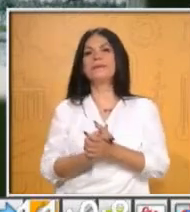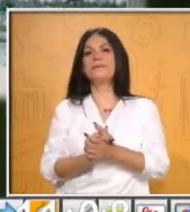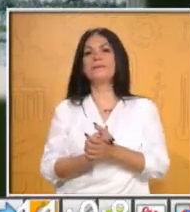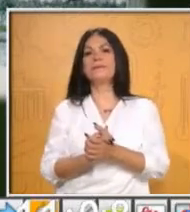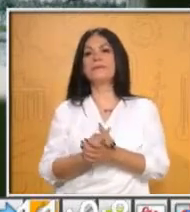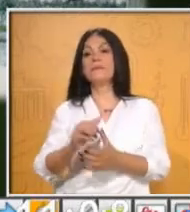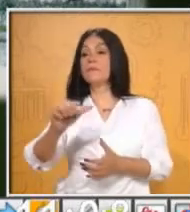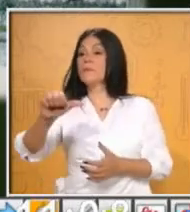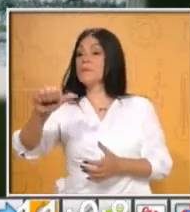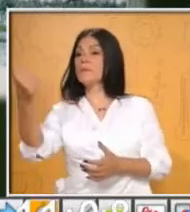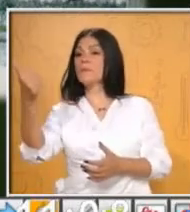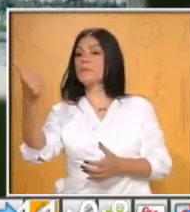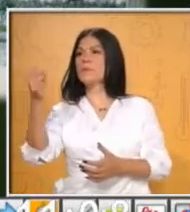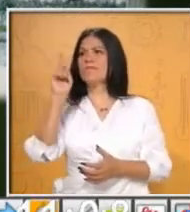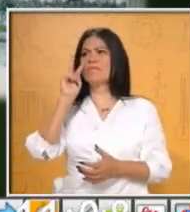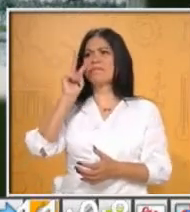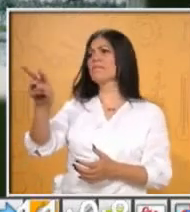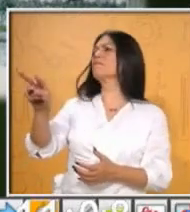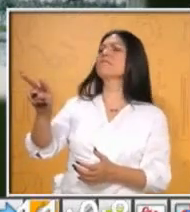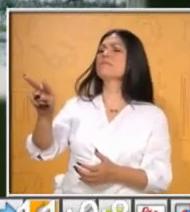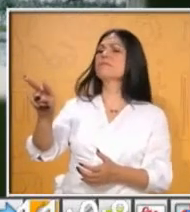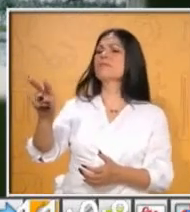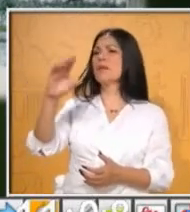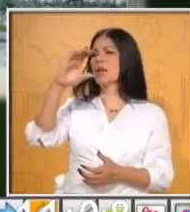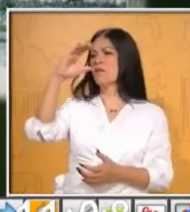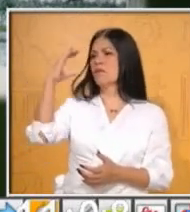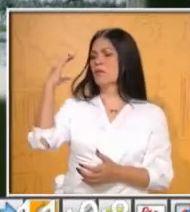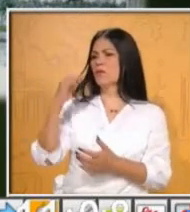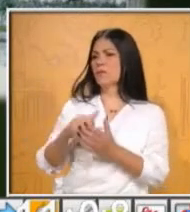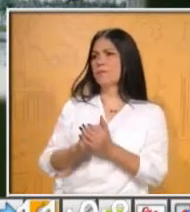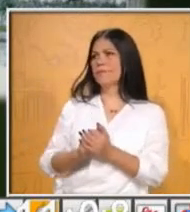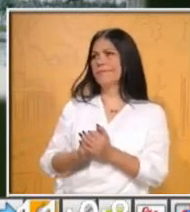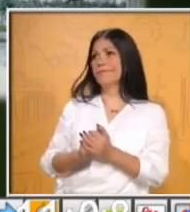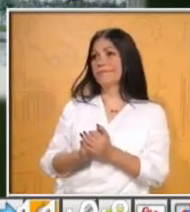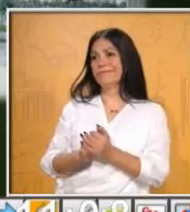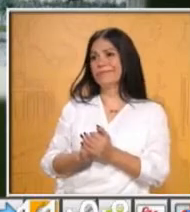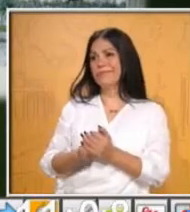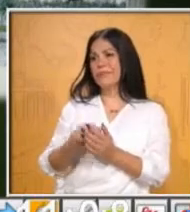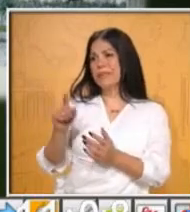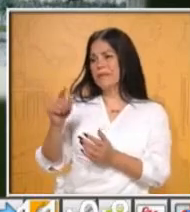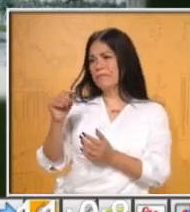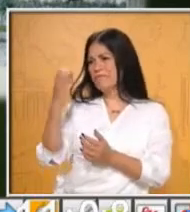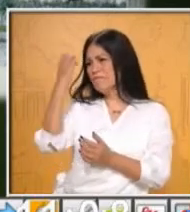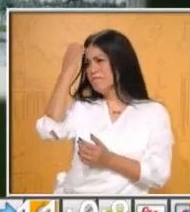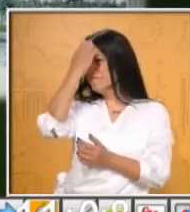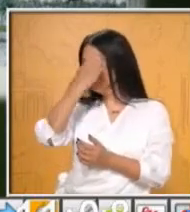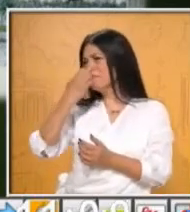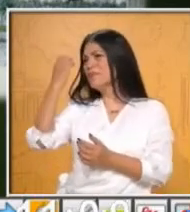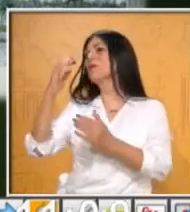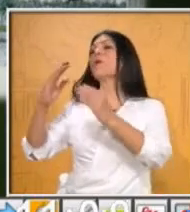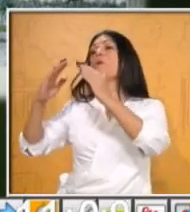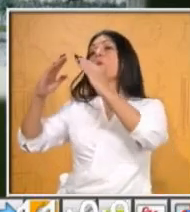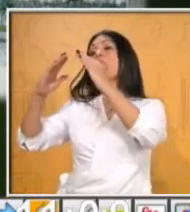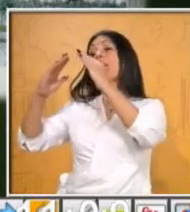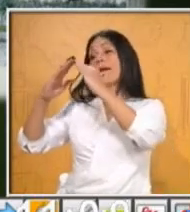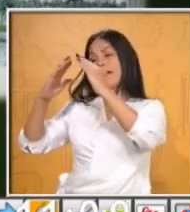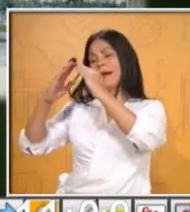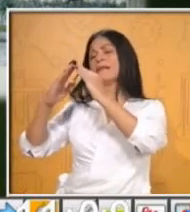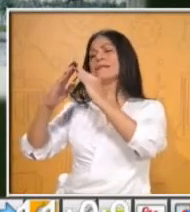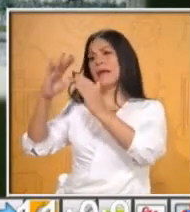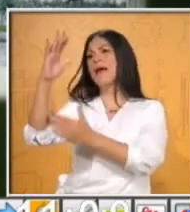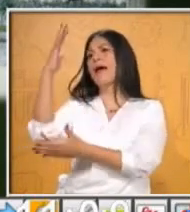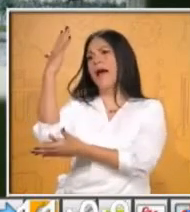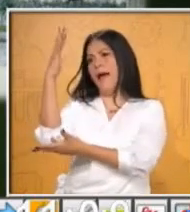¿Y la otra imagen cómo es, maestra? La otra imagen, bueno, podemos observar también una casa y unos árboles,